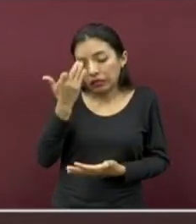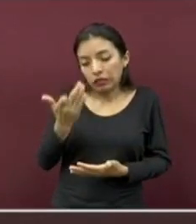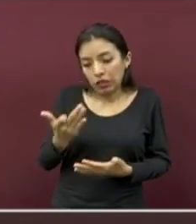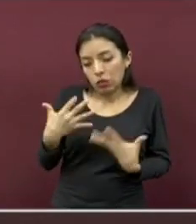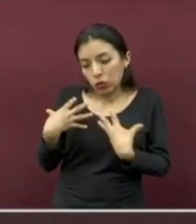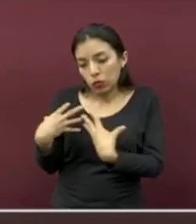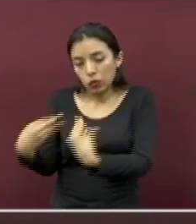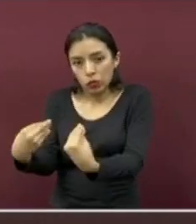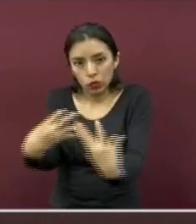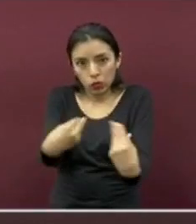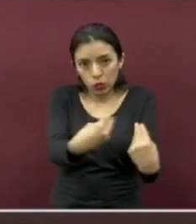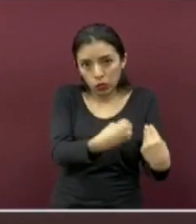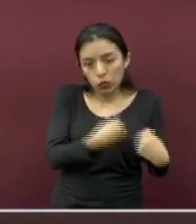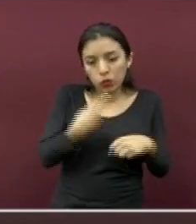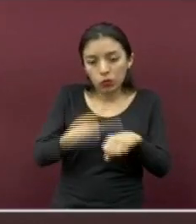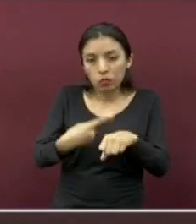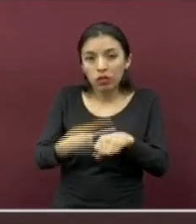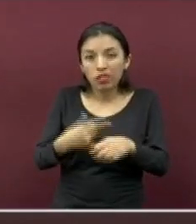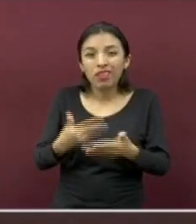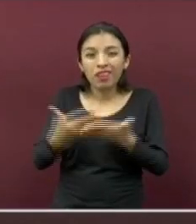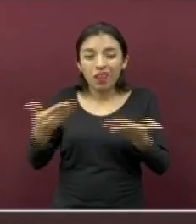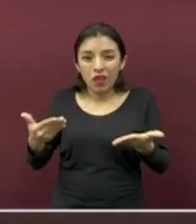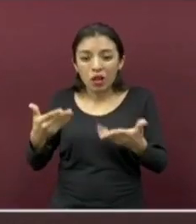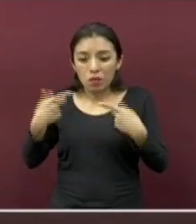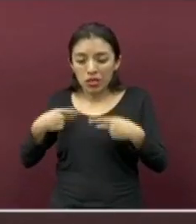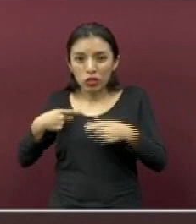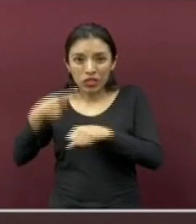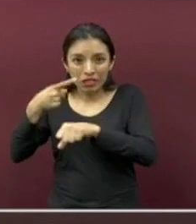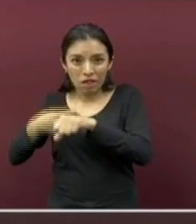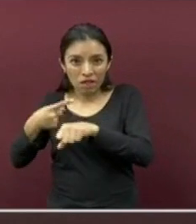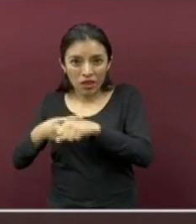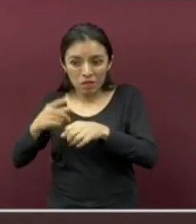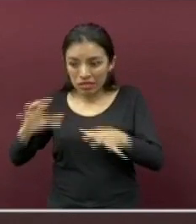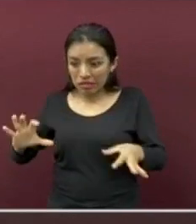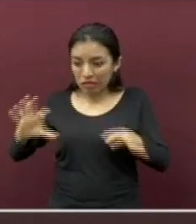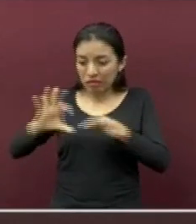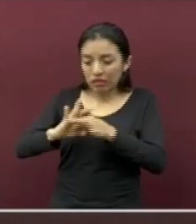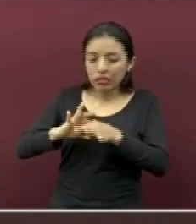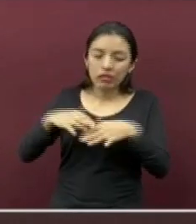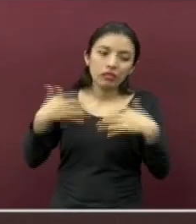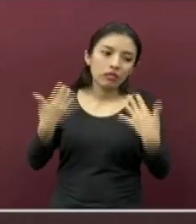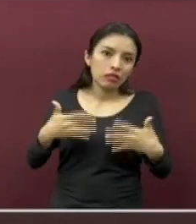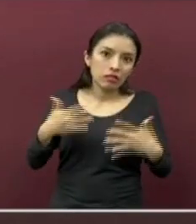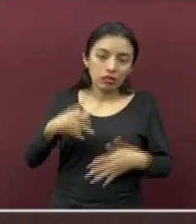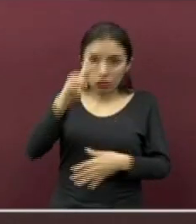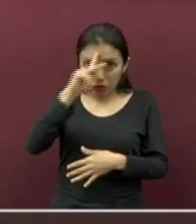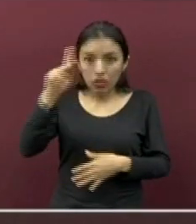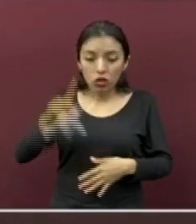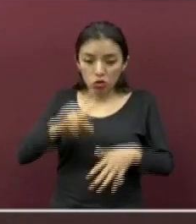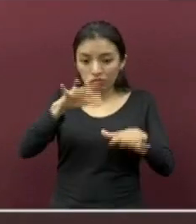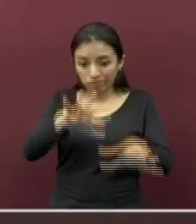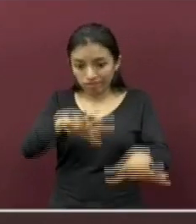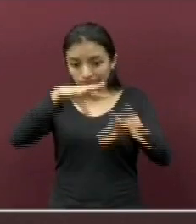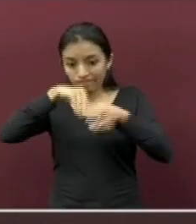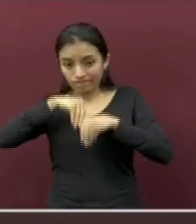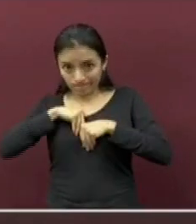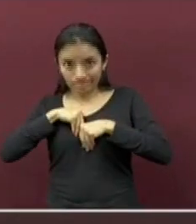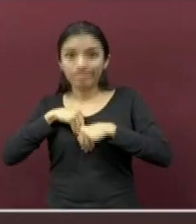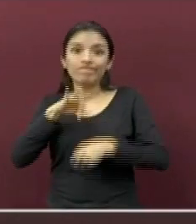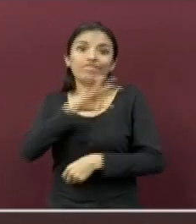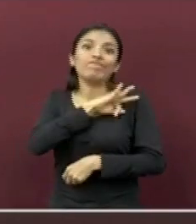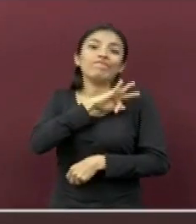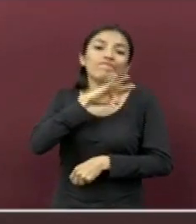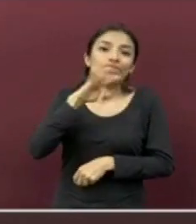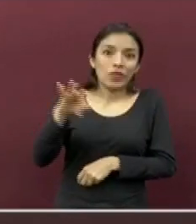muchas personas con este padecimiento están expuestos al contagio de COVID-19, si no se siguen